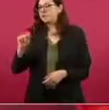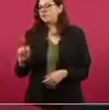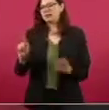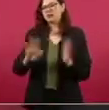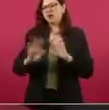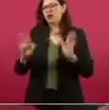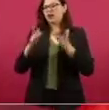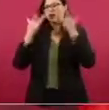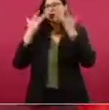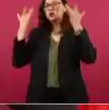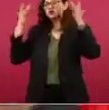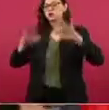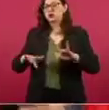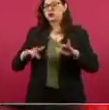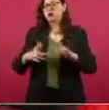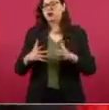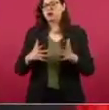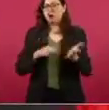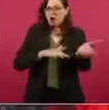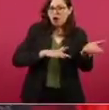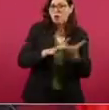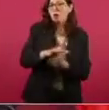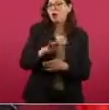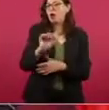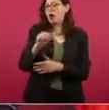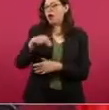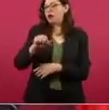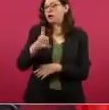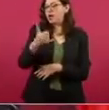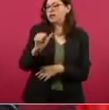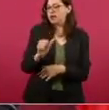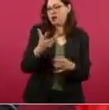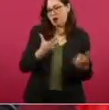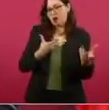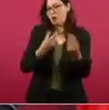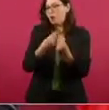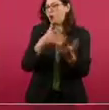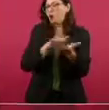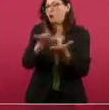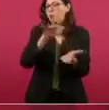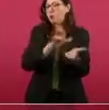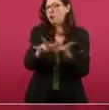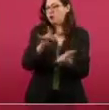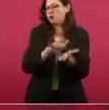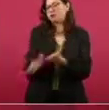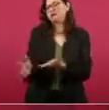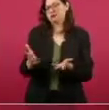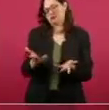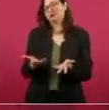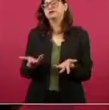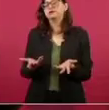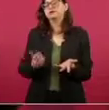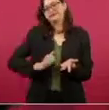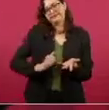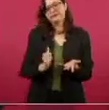en contra mía, como lo hicieron